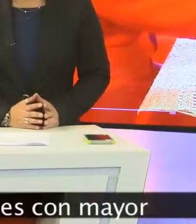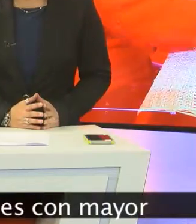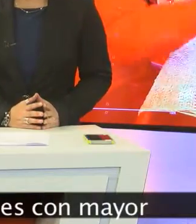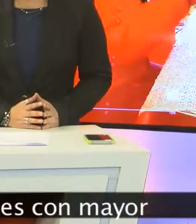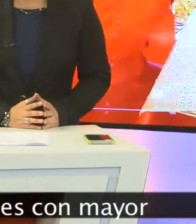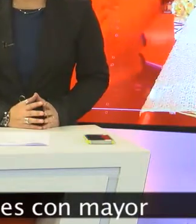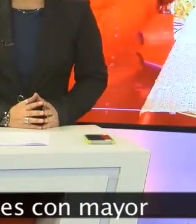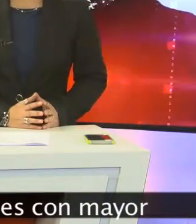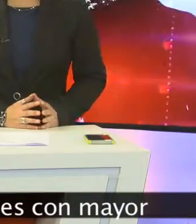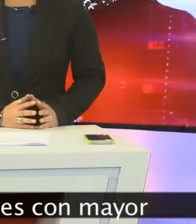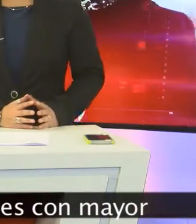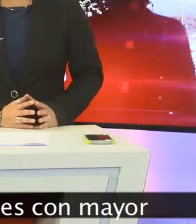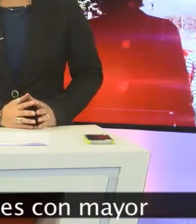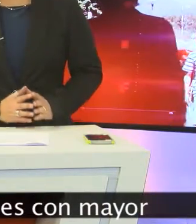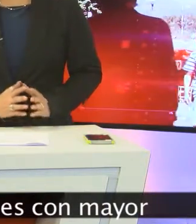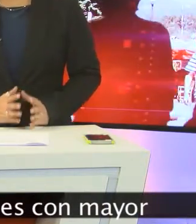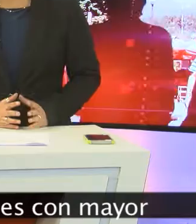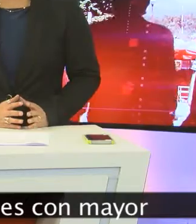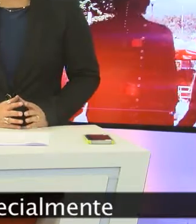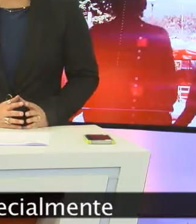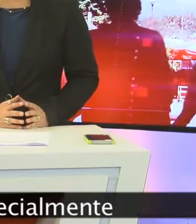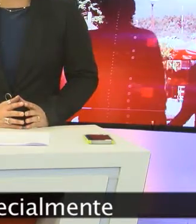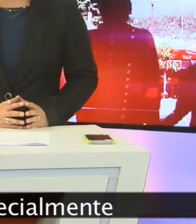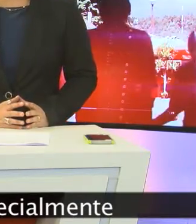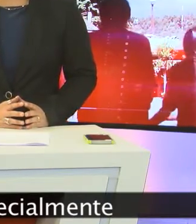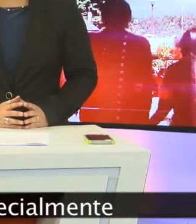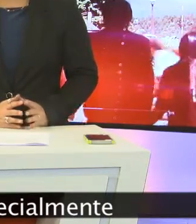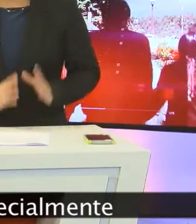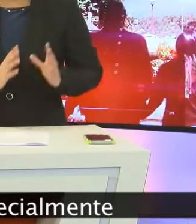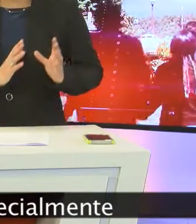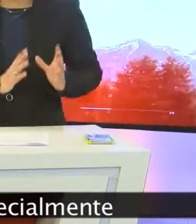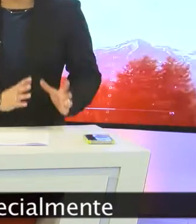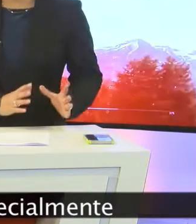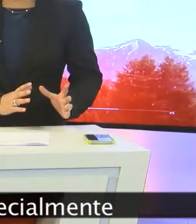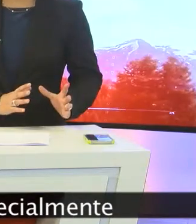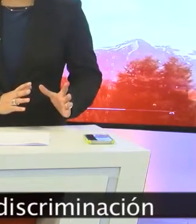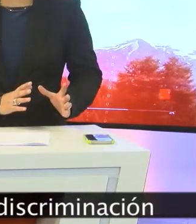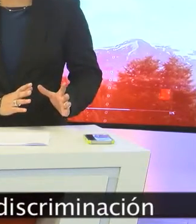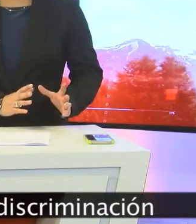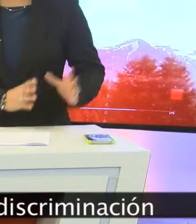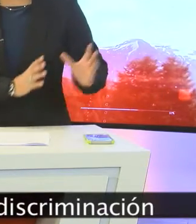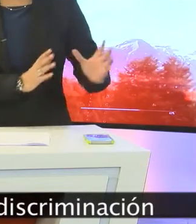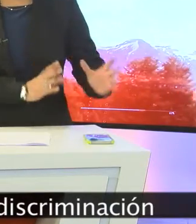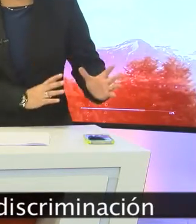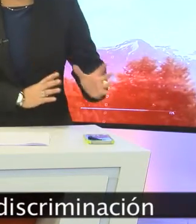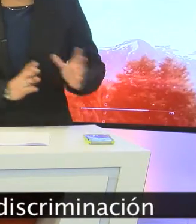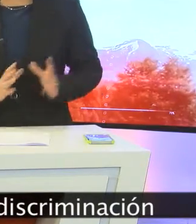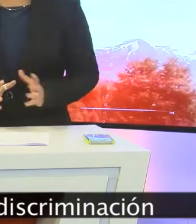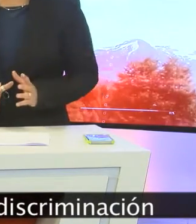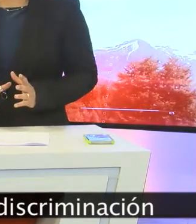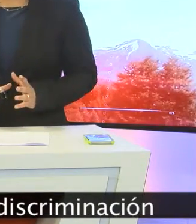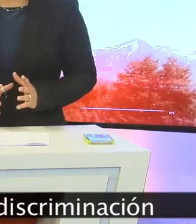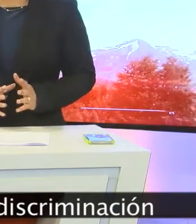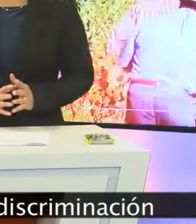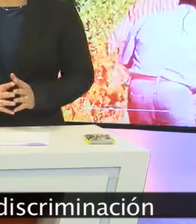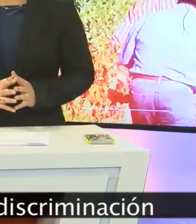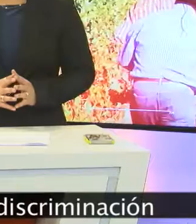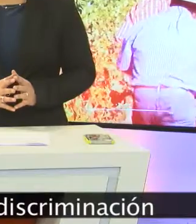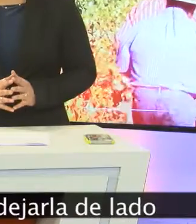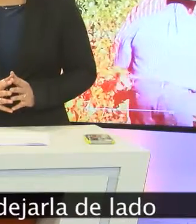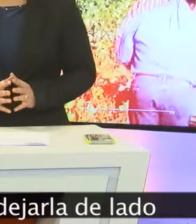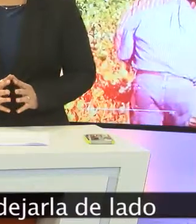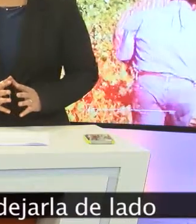Antofagasta es una de las ciudades con mayor presencia de extranjeros, especialmente llegados de Colombia y Perú. Y la